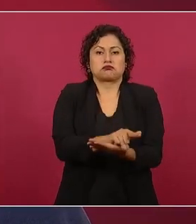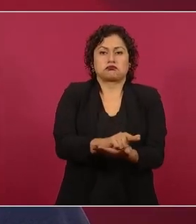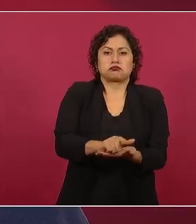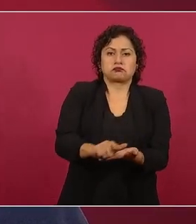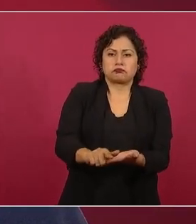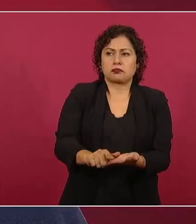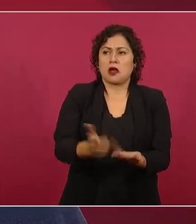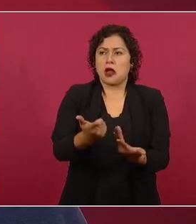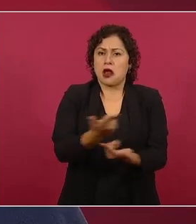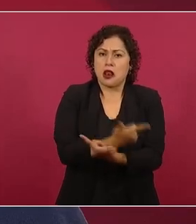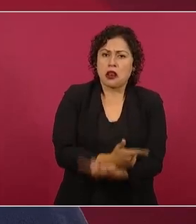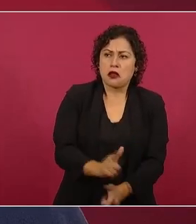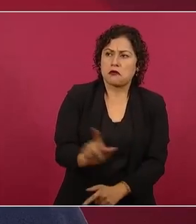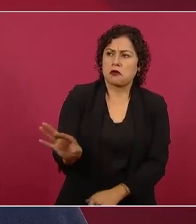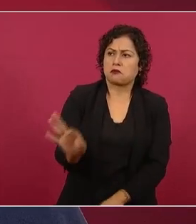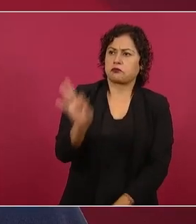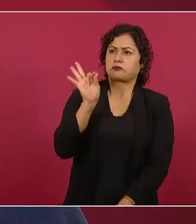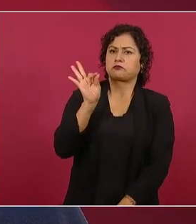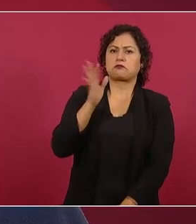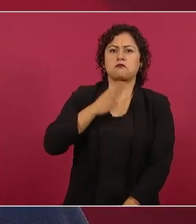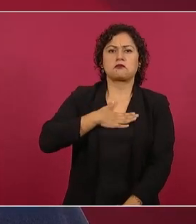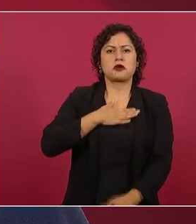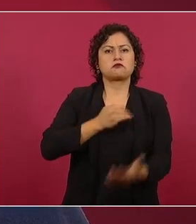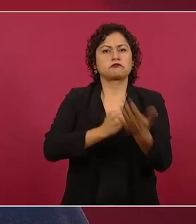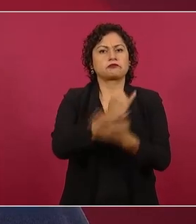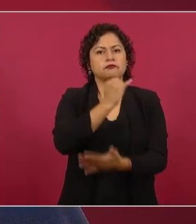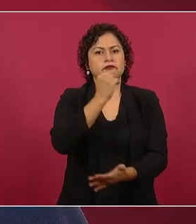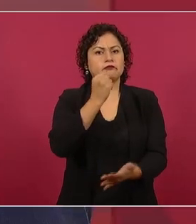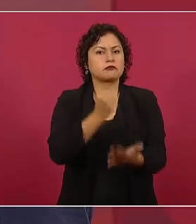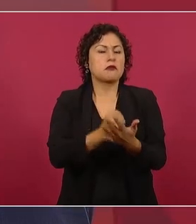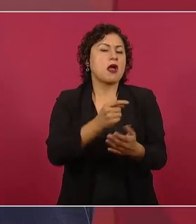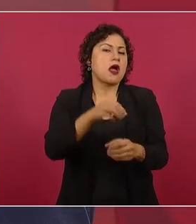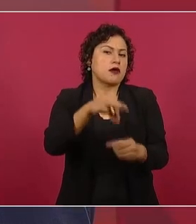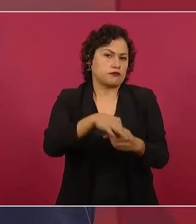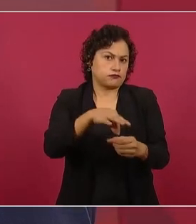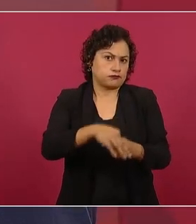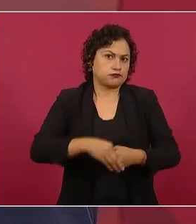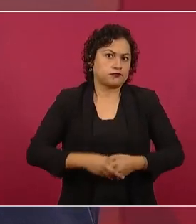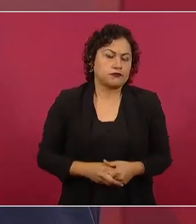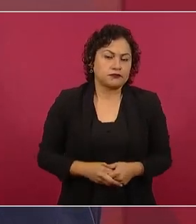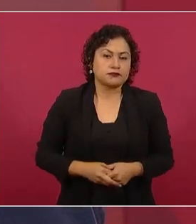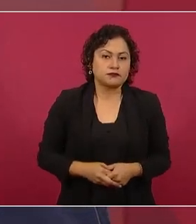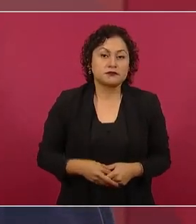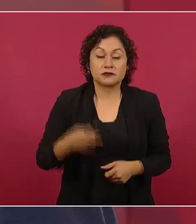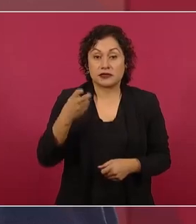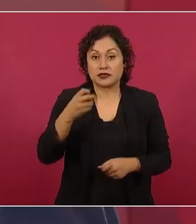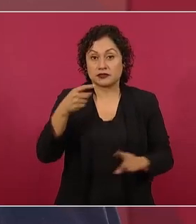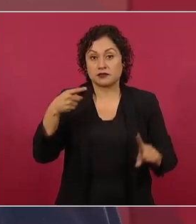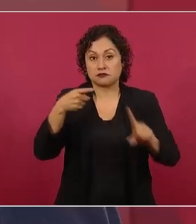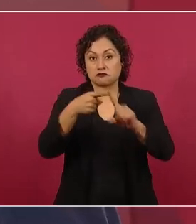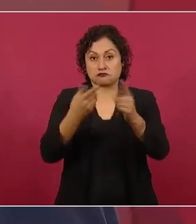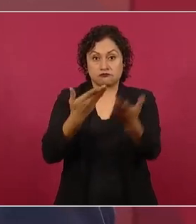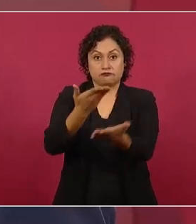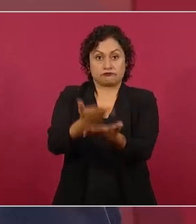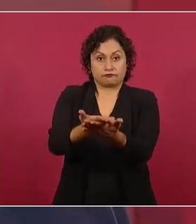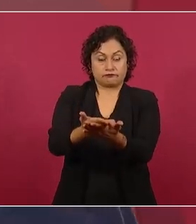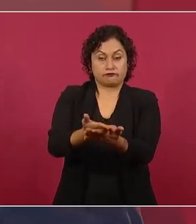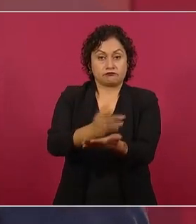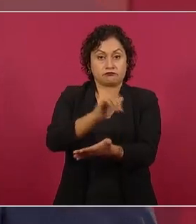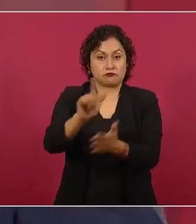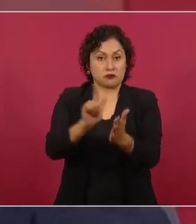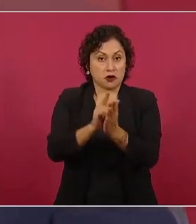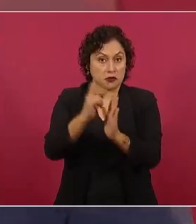el propósito de esta reforma democrática. Nosotros